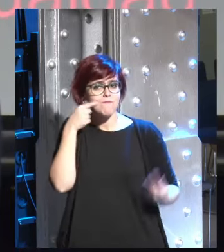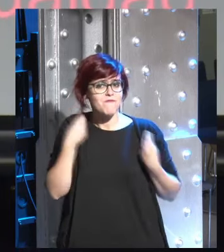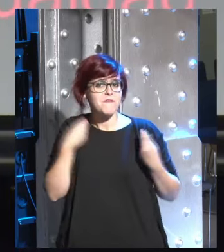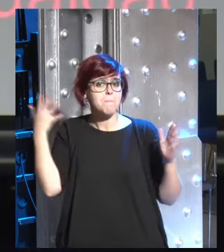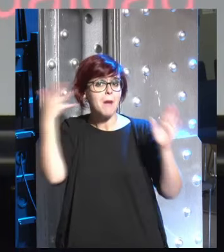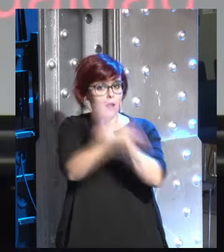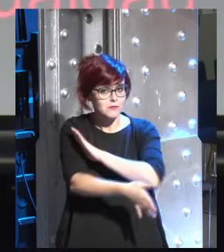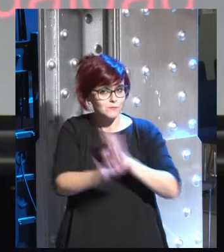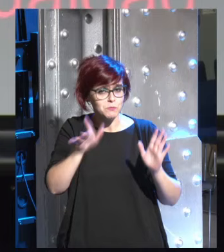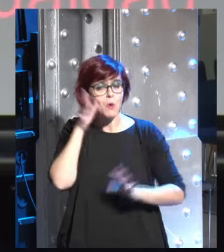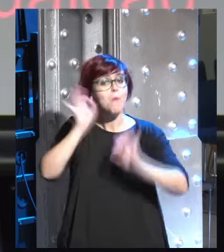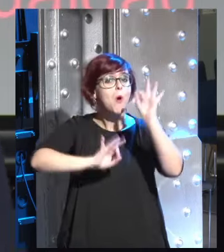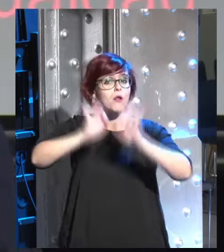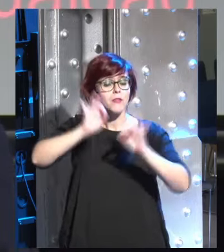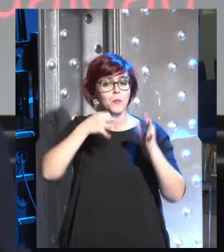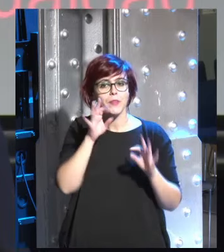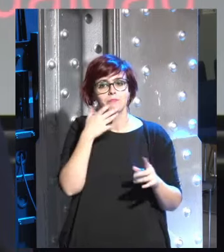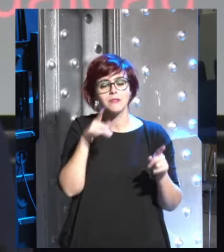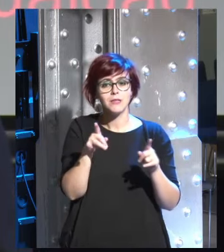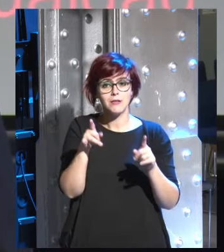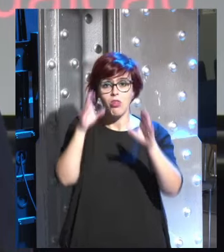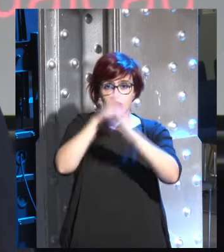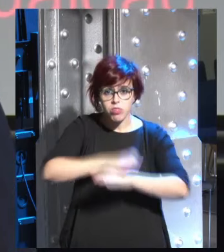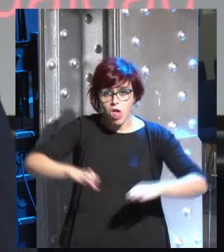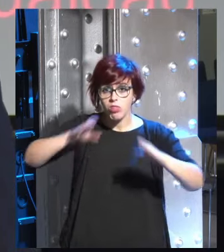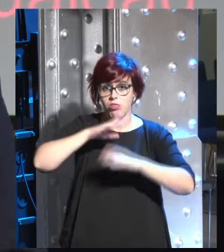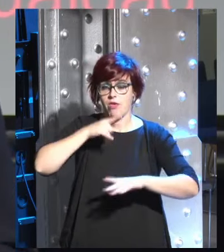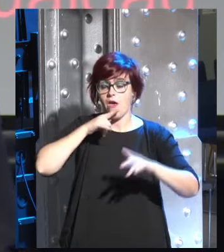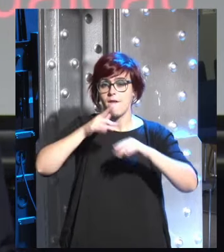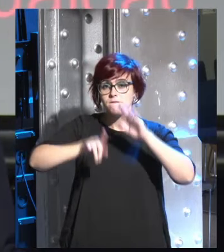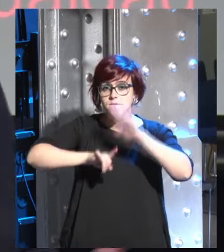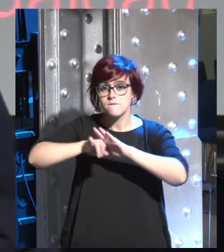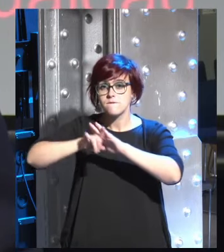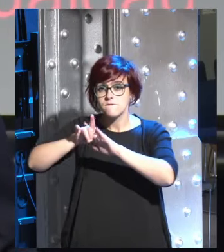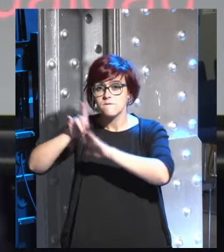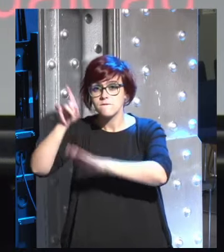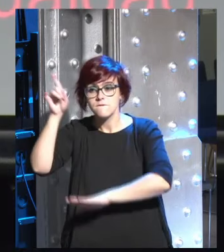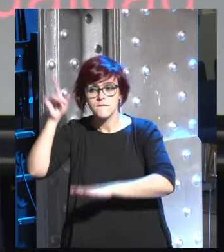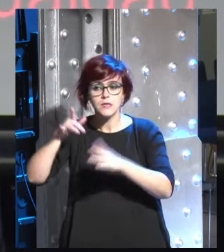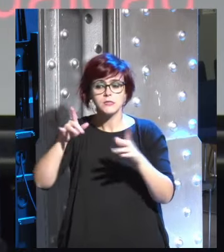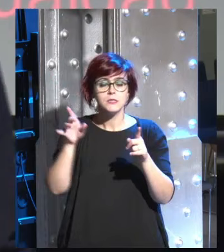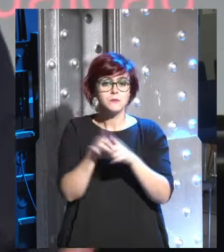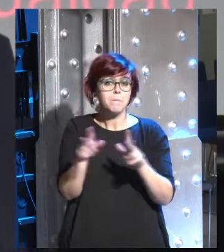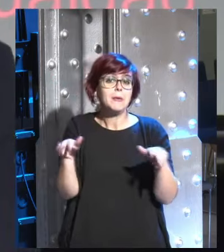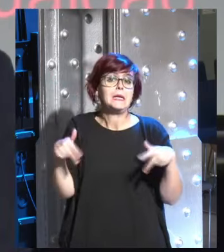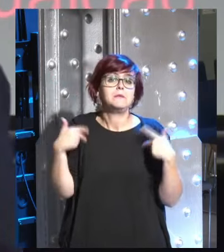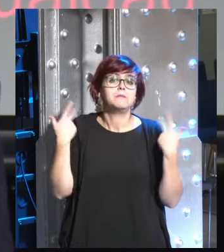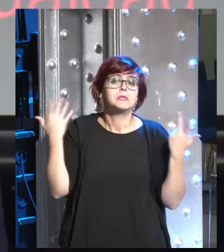hay probabilidades de que a medida de que la ciencia avance cada vez va a haber